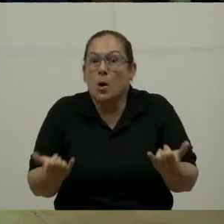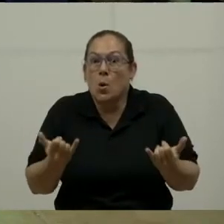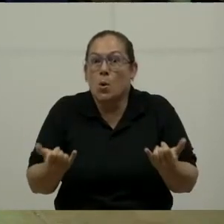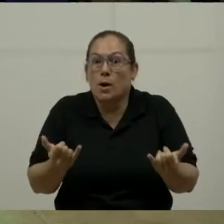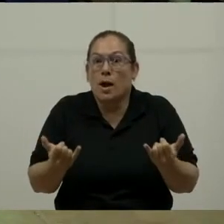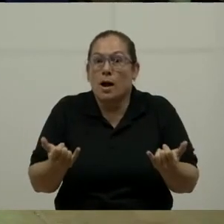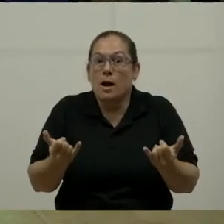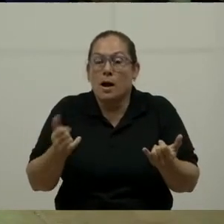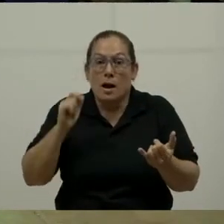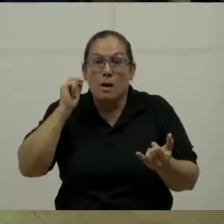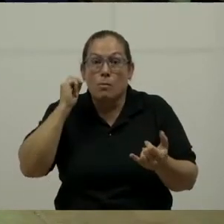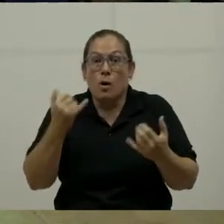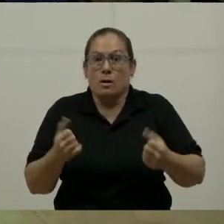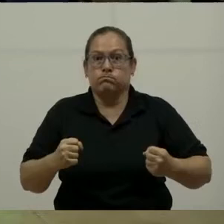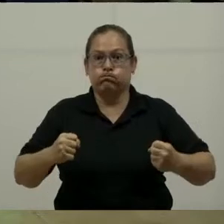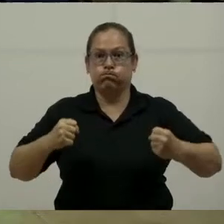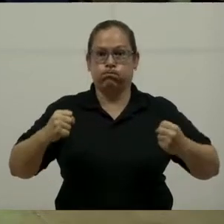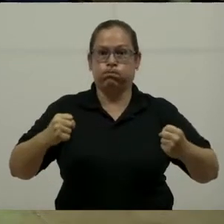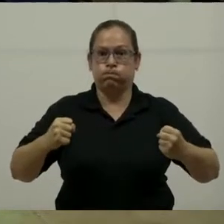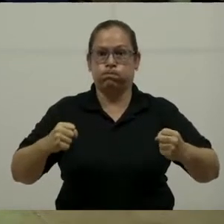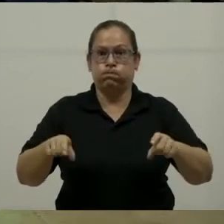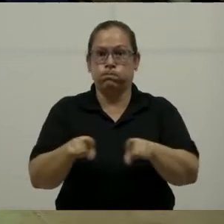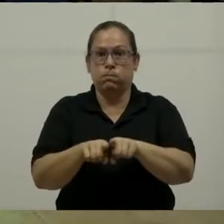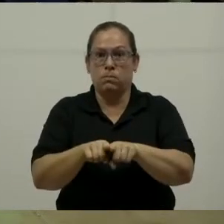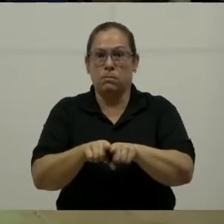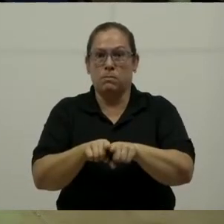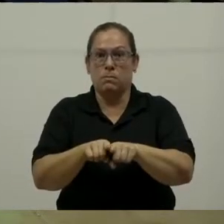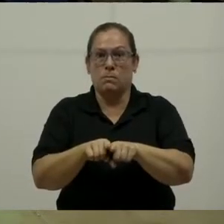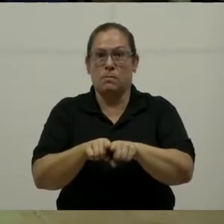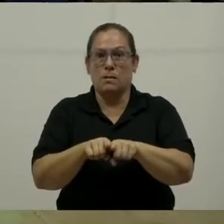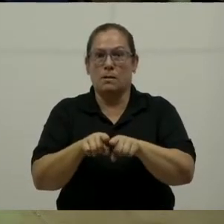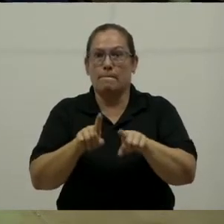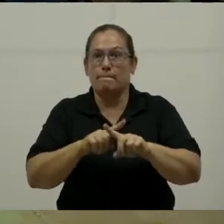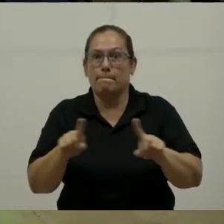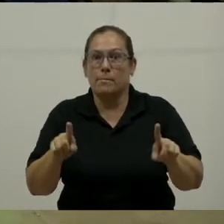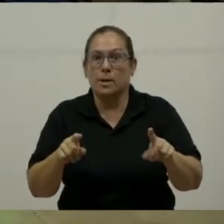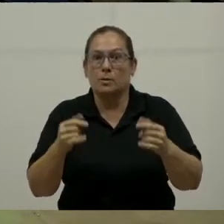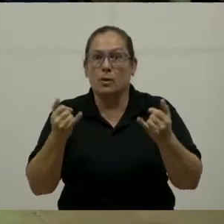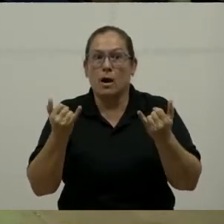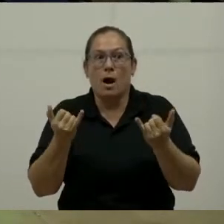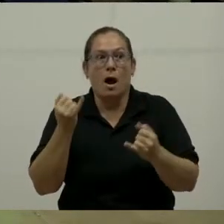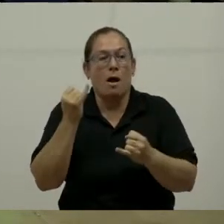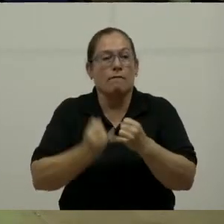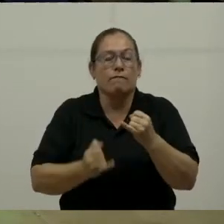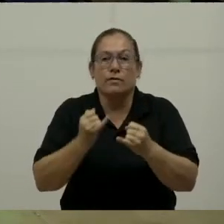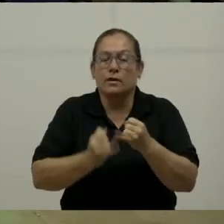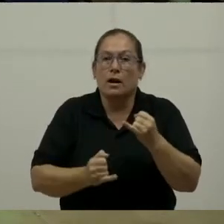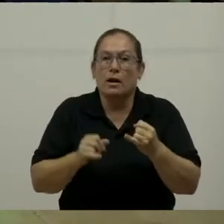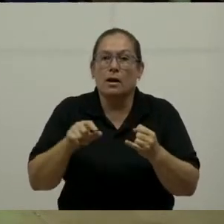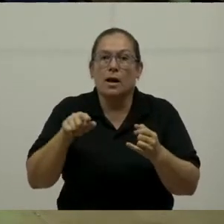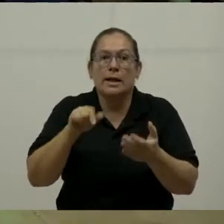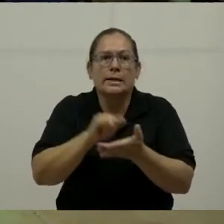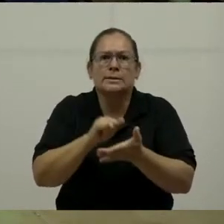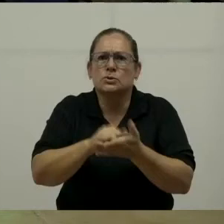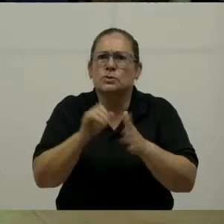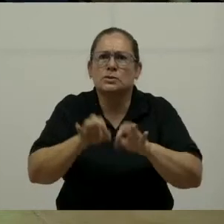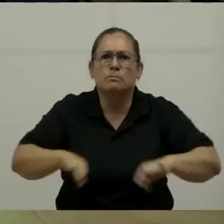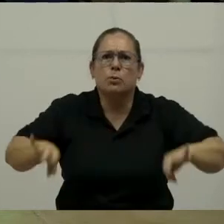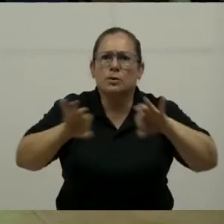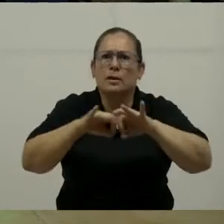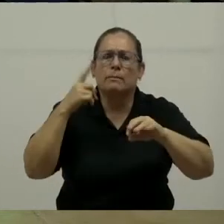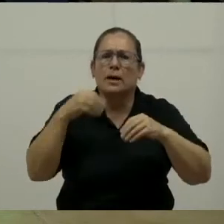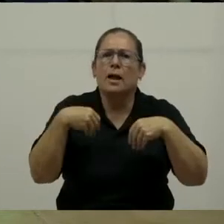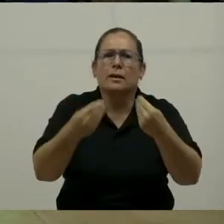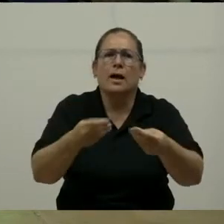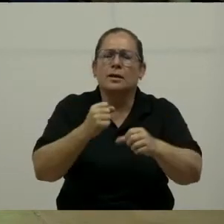solas. Pero también vemos casos, desafortunadamente, en los que el final no es el conveniente. Creo que esto es vital para dar esa